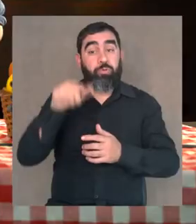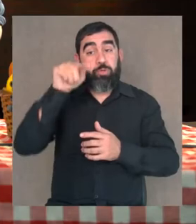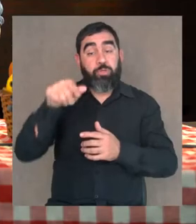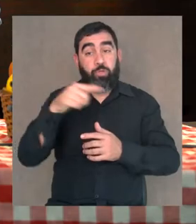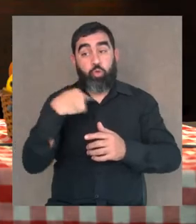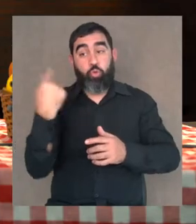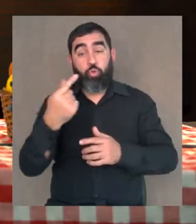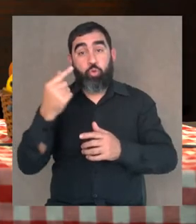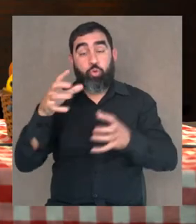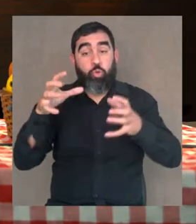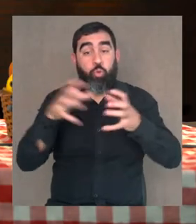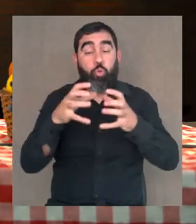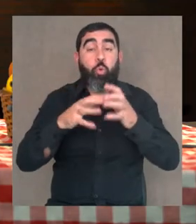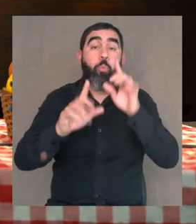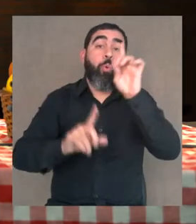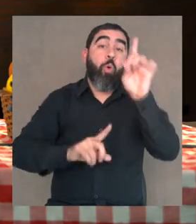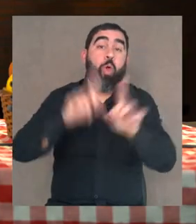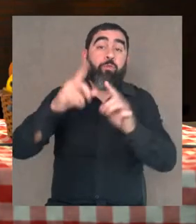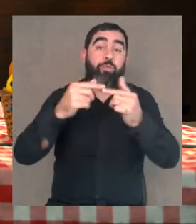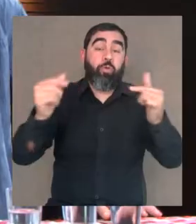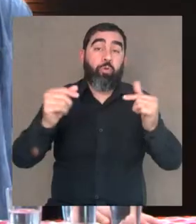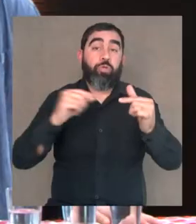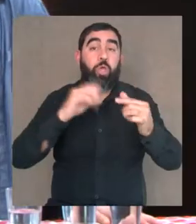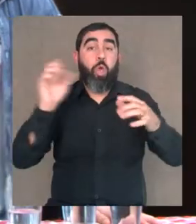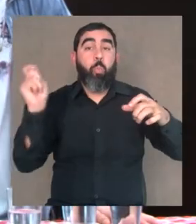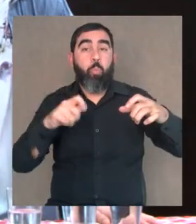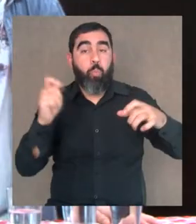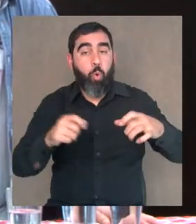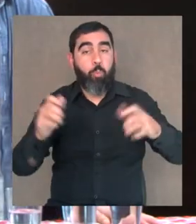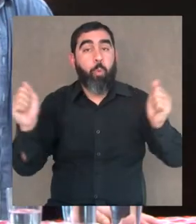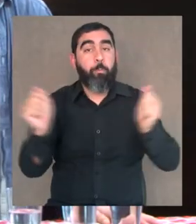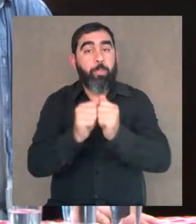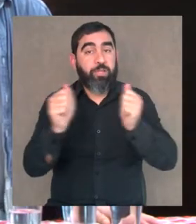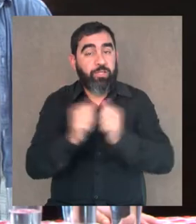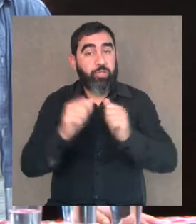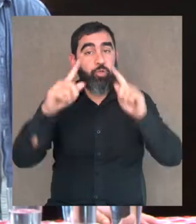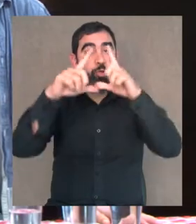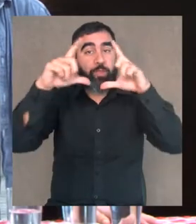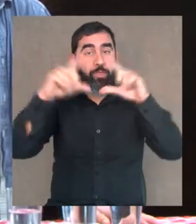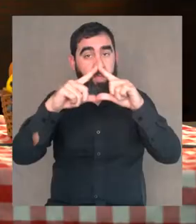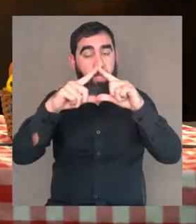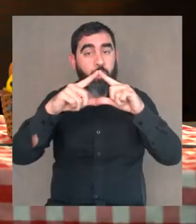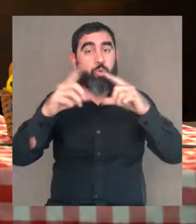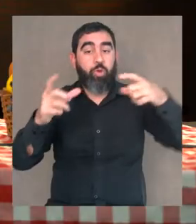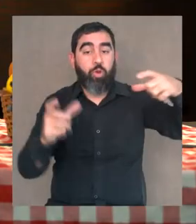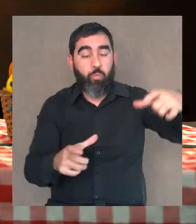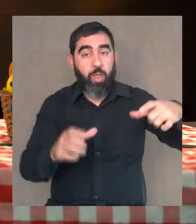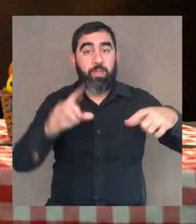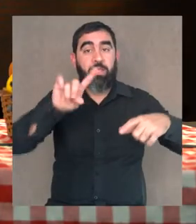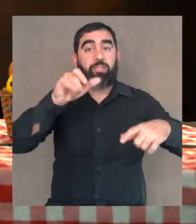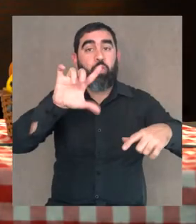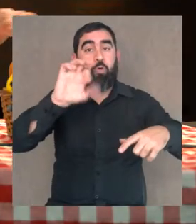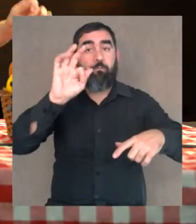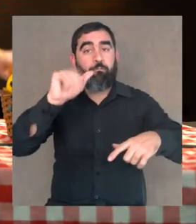Por eso es que nosotros en la orquesta muchas veces vamos a tocar instrumentos como el bombo, los platillos, el triángulo. El redoblante,